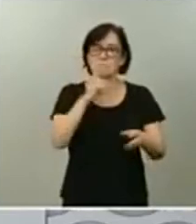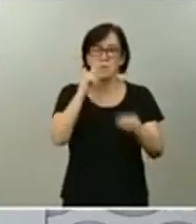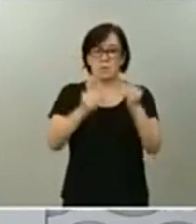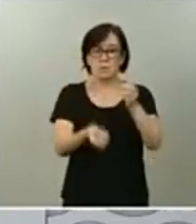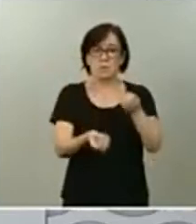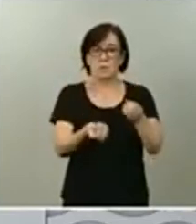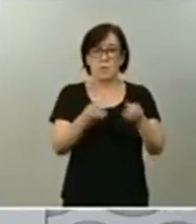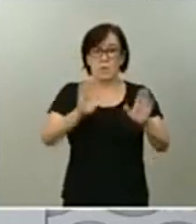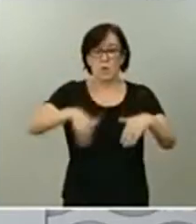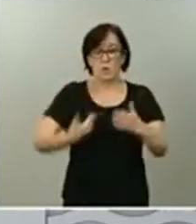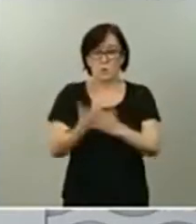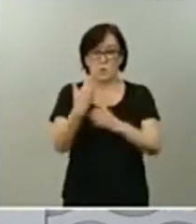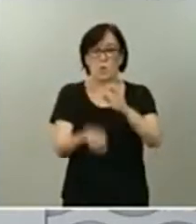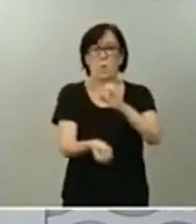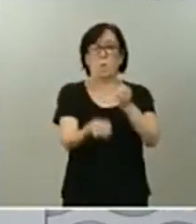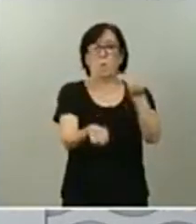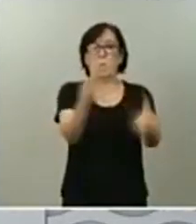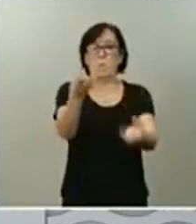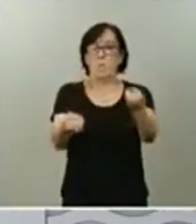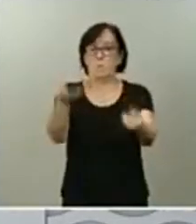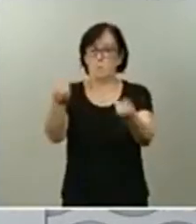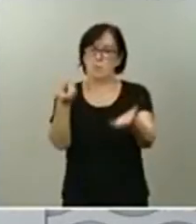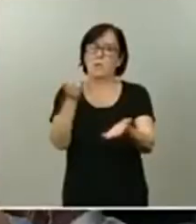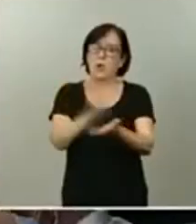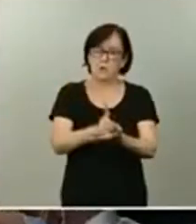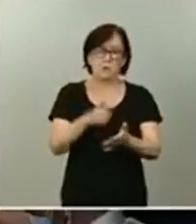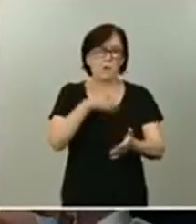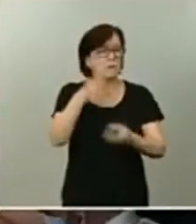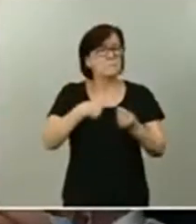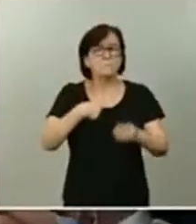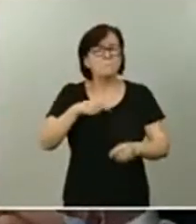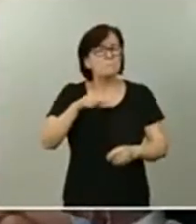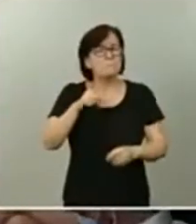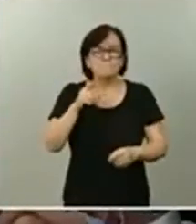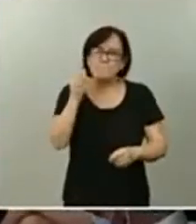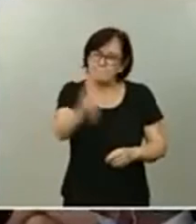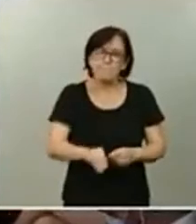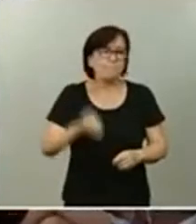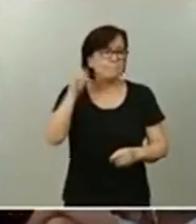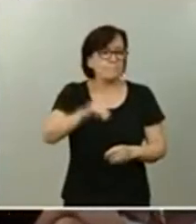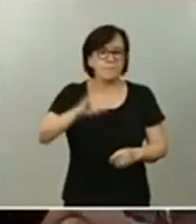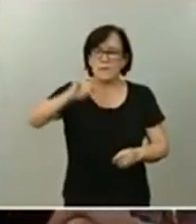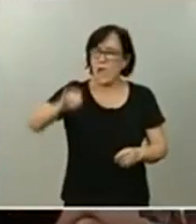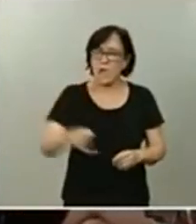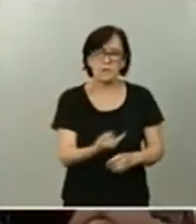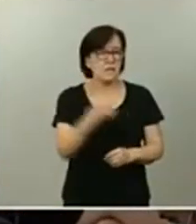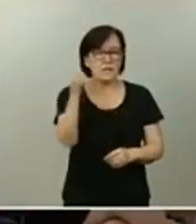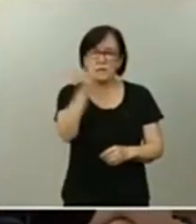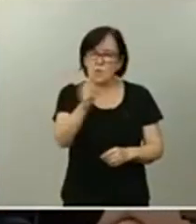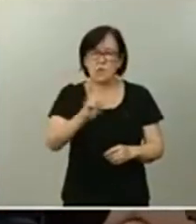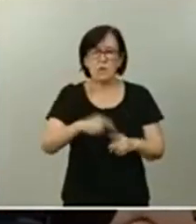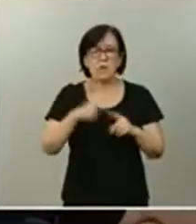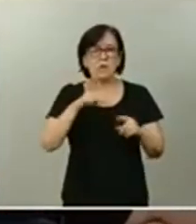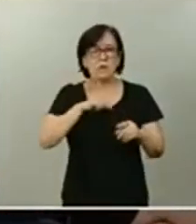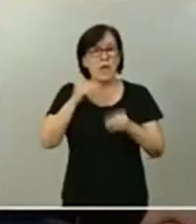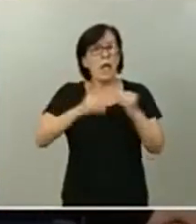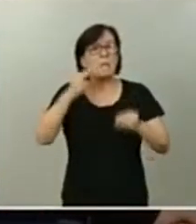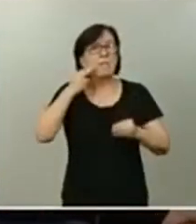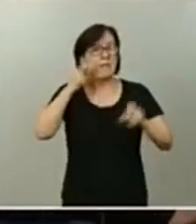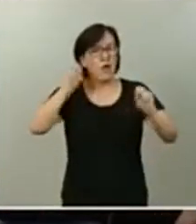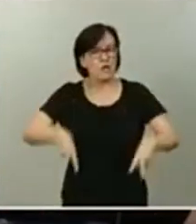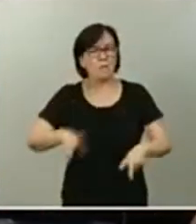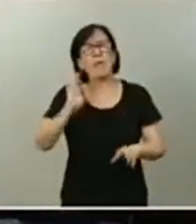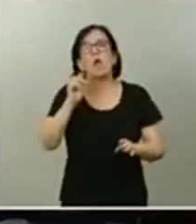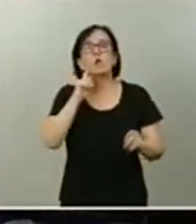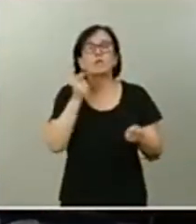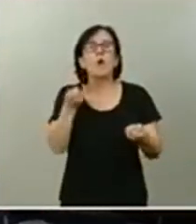rebrotes. Por ello, no nos vamos a cansar de recordar que tenemos que actuar sin miedo pero con la máxima cautela.